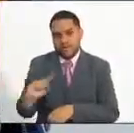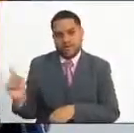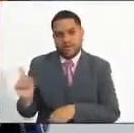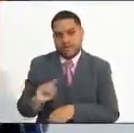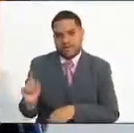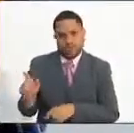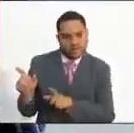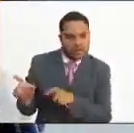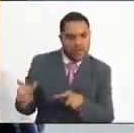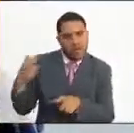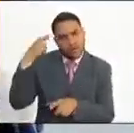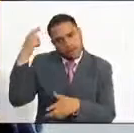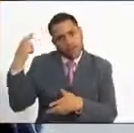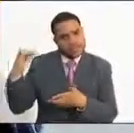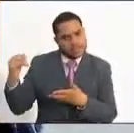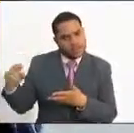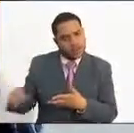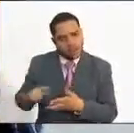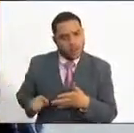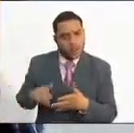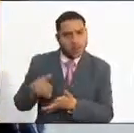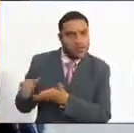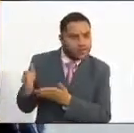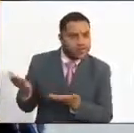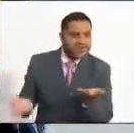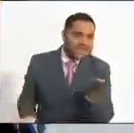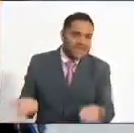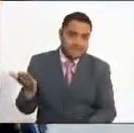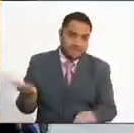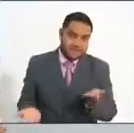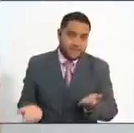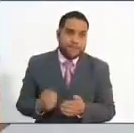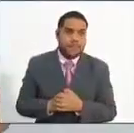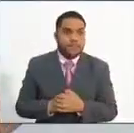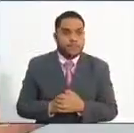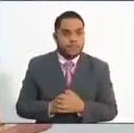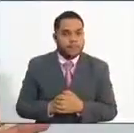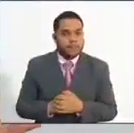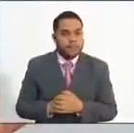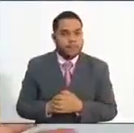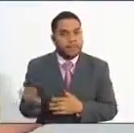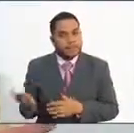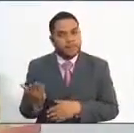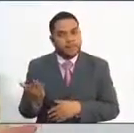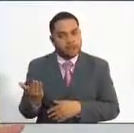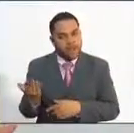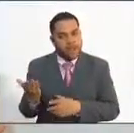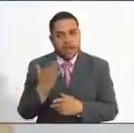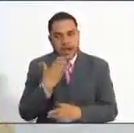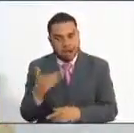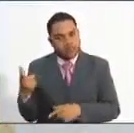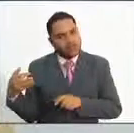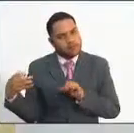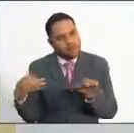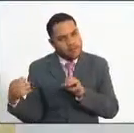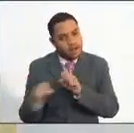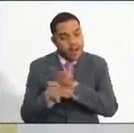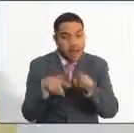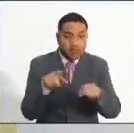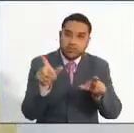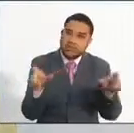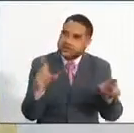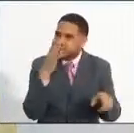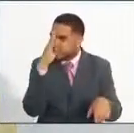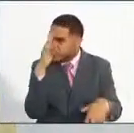profesiones relativas al ejercicio de los empleos correspondientes. Esperamos estar resolviendo todas las inquietudes de todas estas